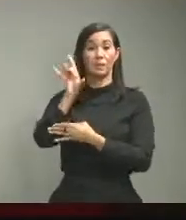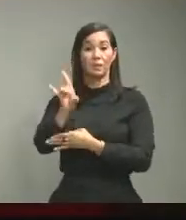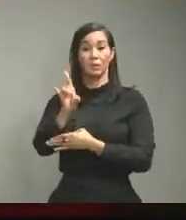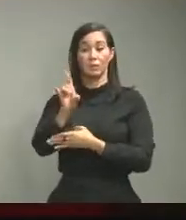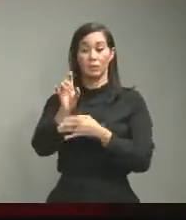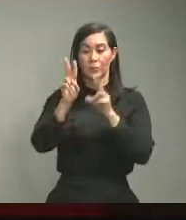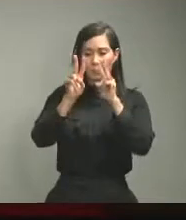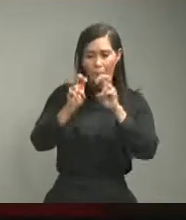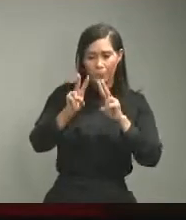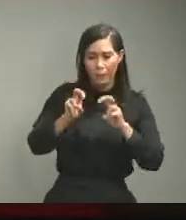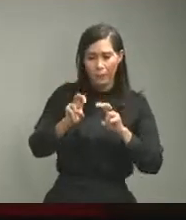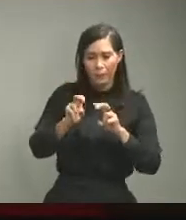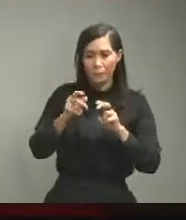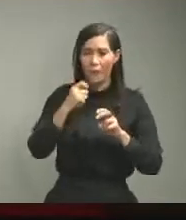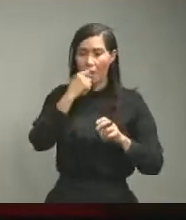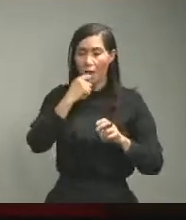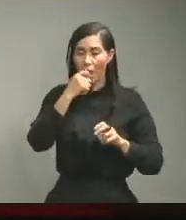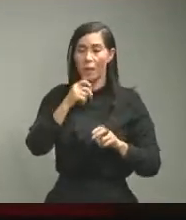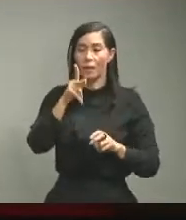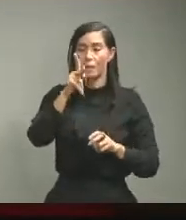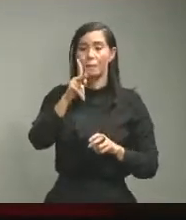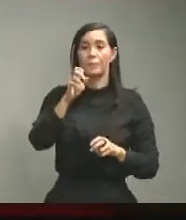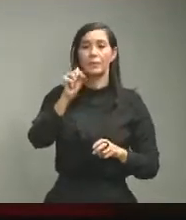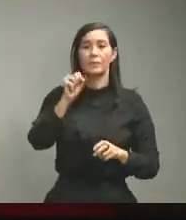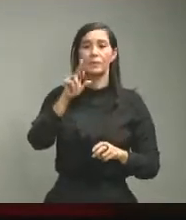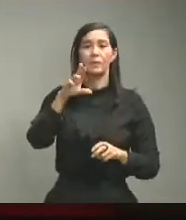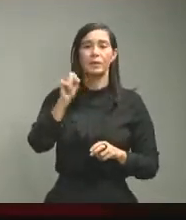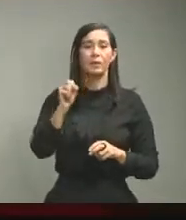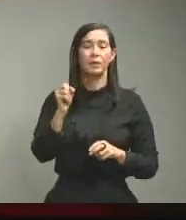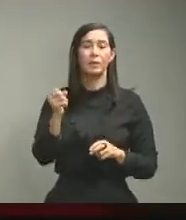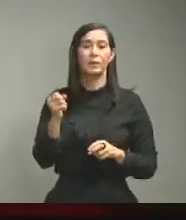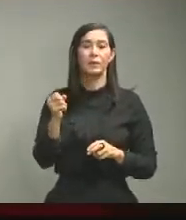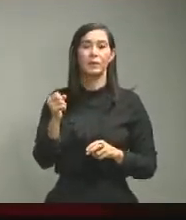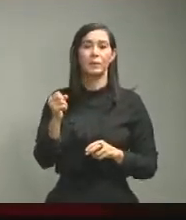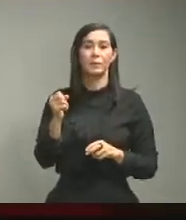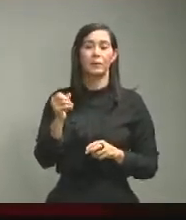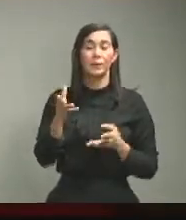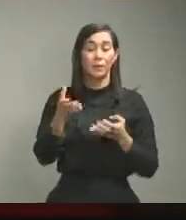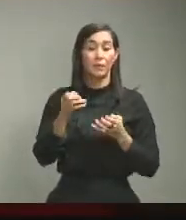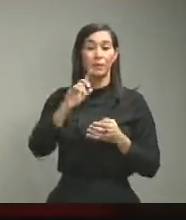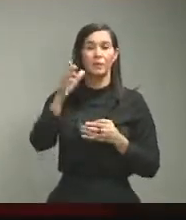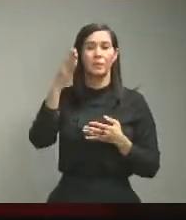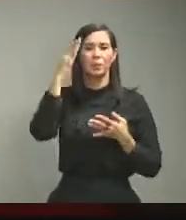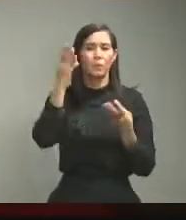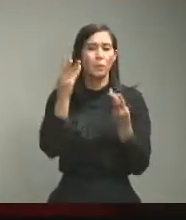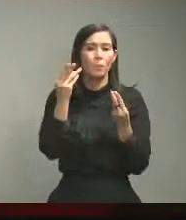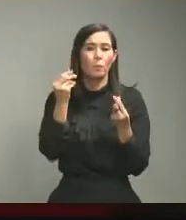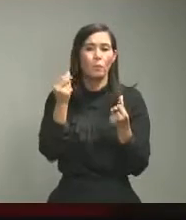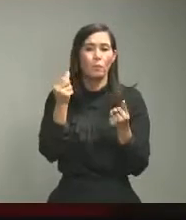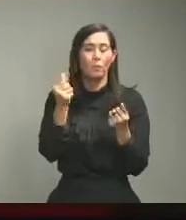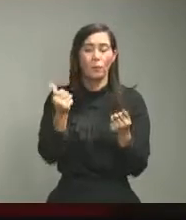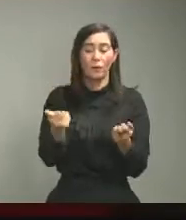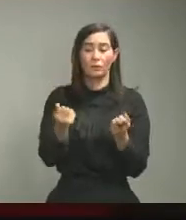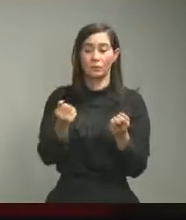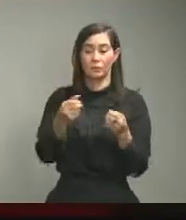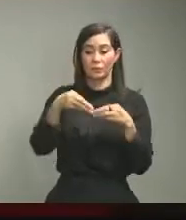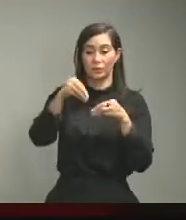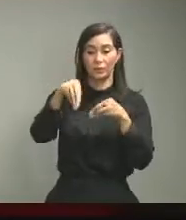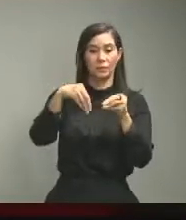pruebas de PCR me gustaría saber de cuánto fue esta compra cuánto asciende esta compra